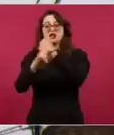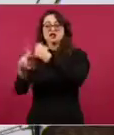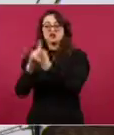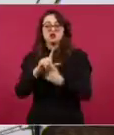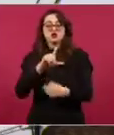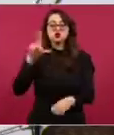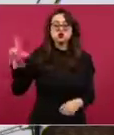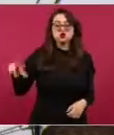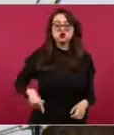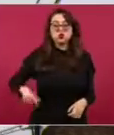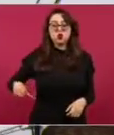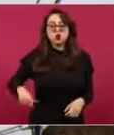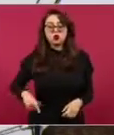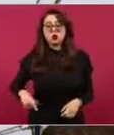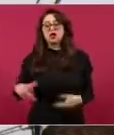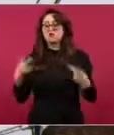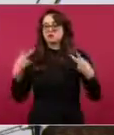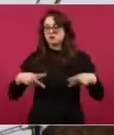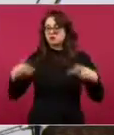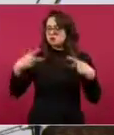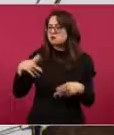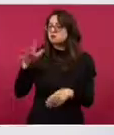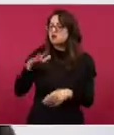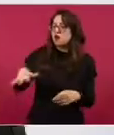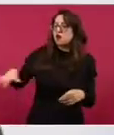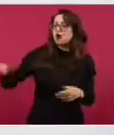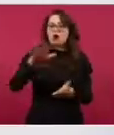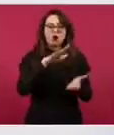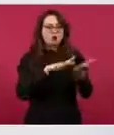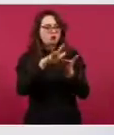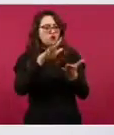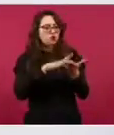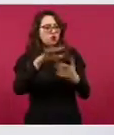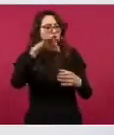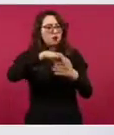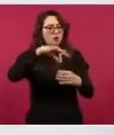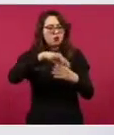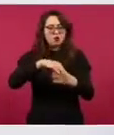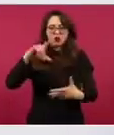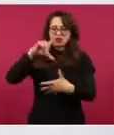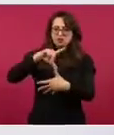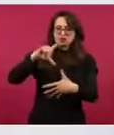legítimos, legales, populares en América Latina.